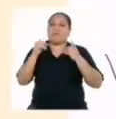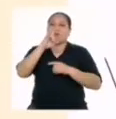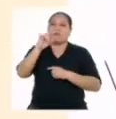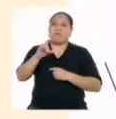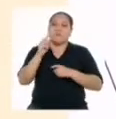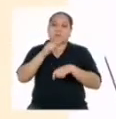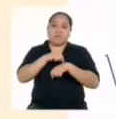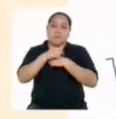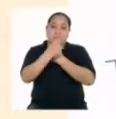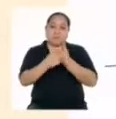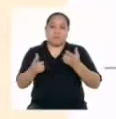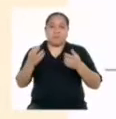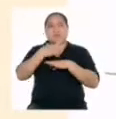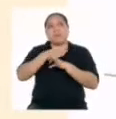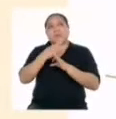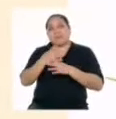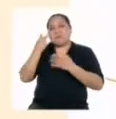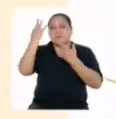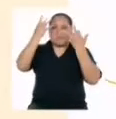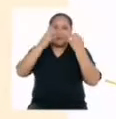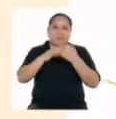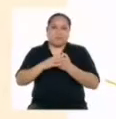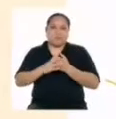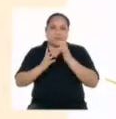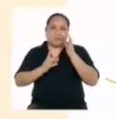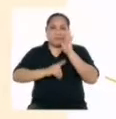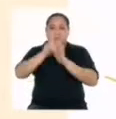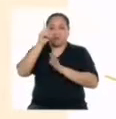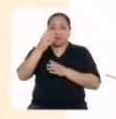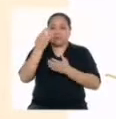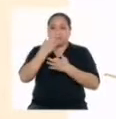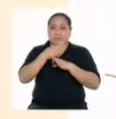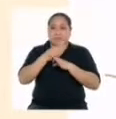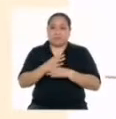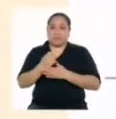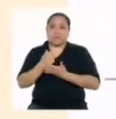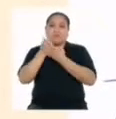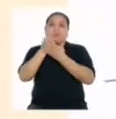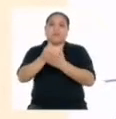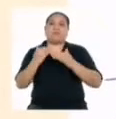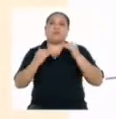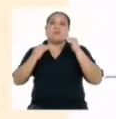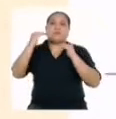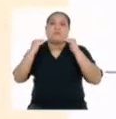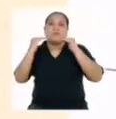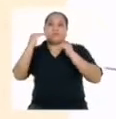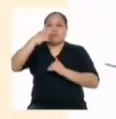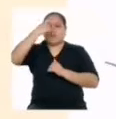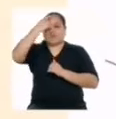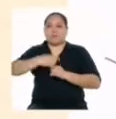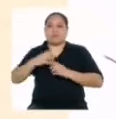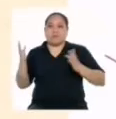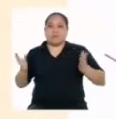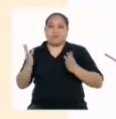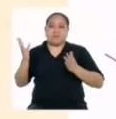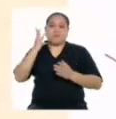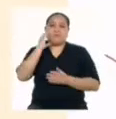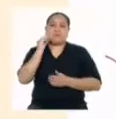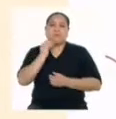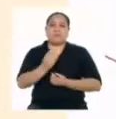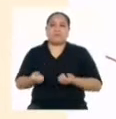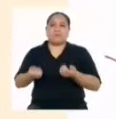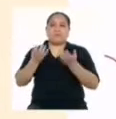utilizamos el tiempo libre de forma creativa, de manera que se desarrollen capacidades que favorezcan el equilibrio personal y potencian nuestras experiencias,